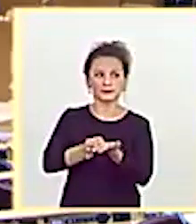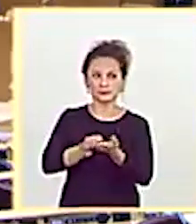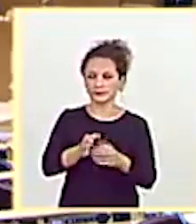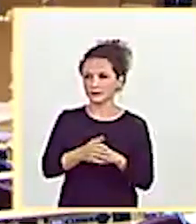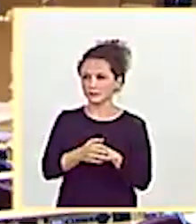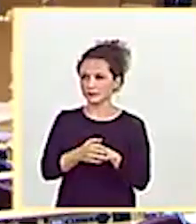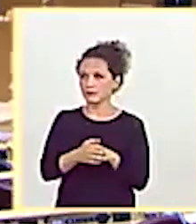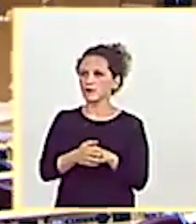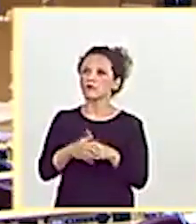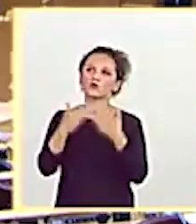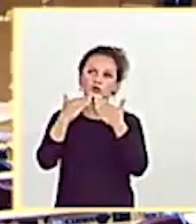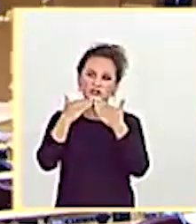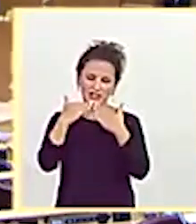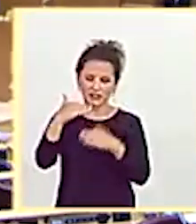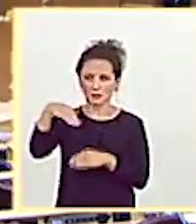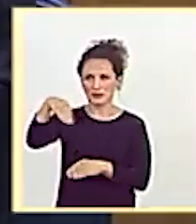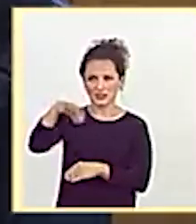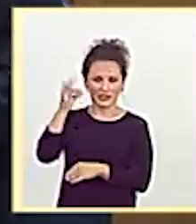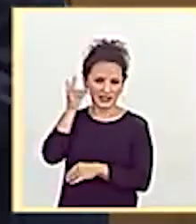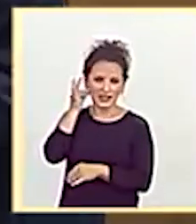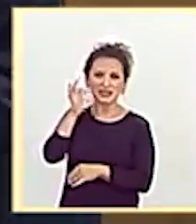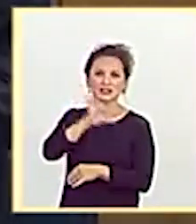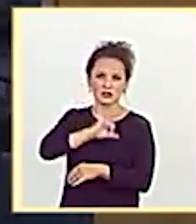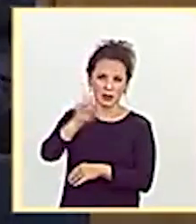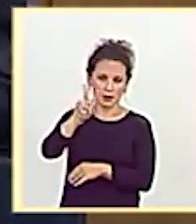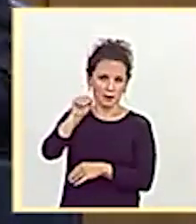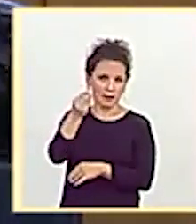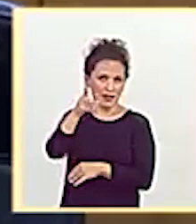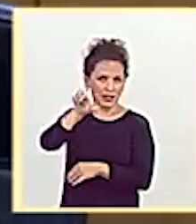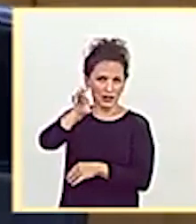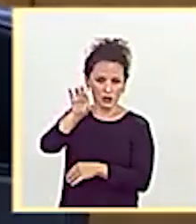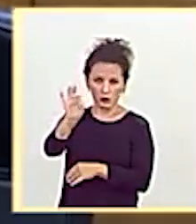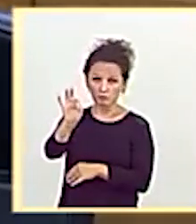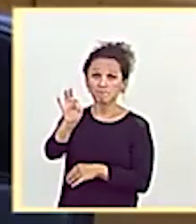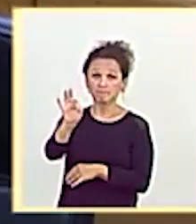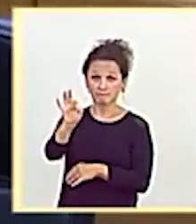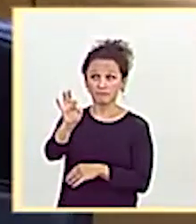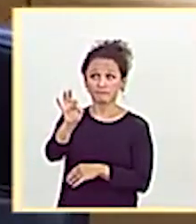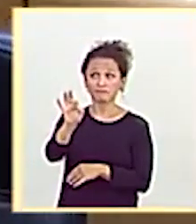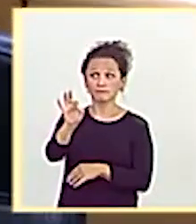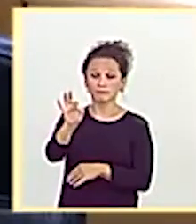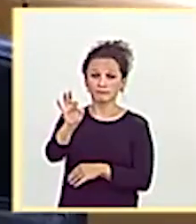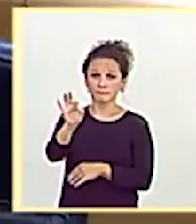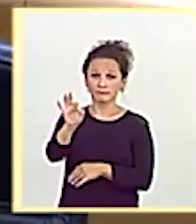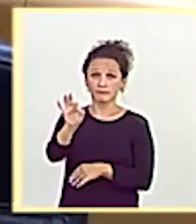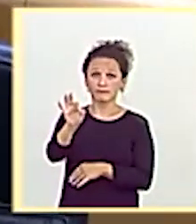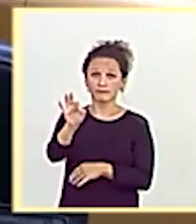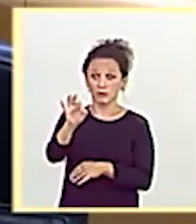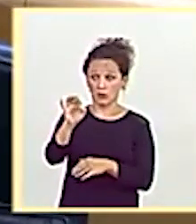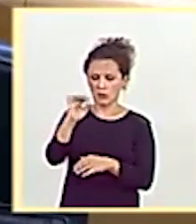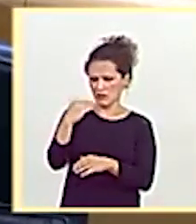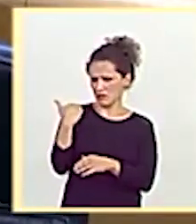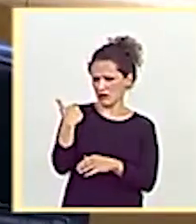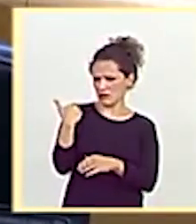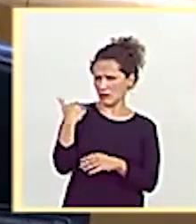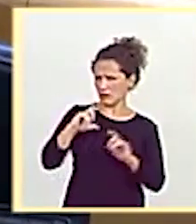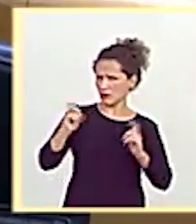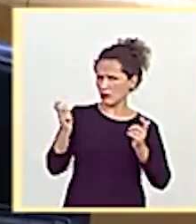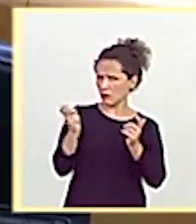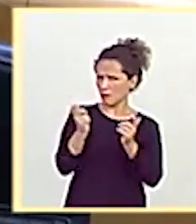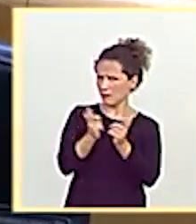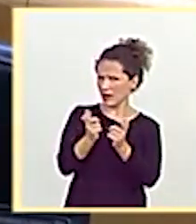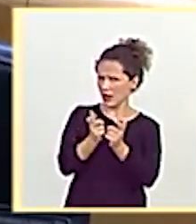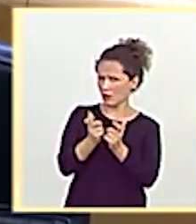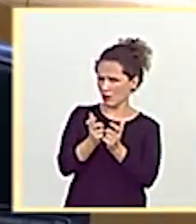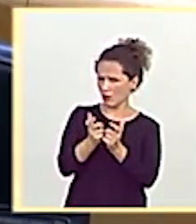Muchas gracias, presidenta. Señora Vaquero, ya con ocasión del último pleno, creo que fue, se me hizo una